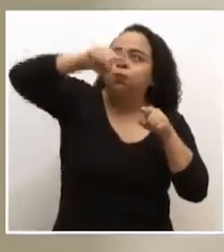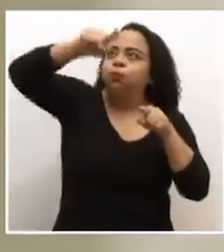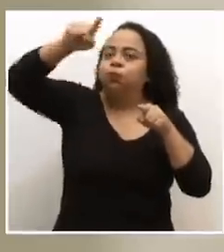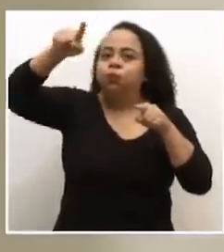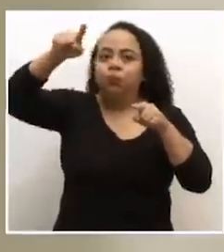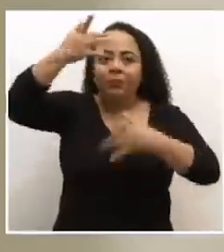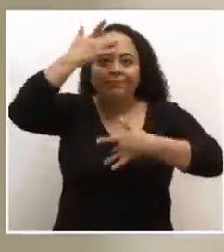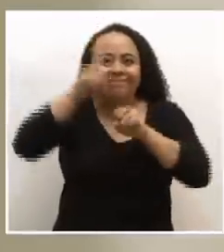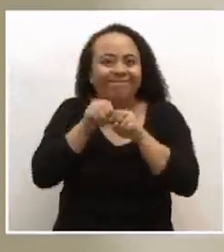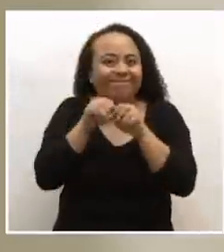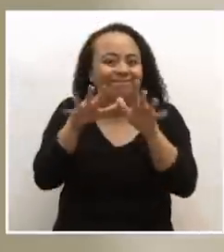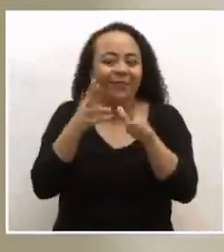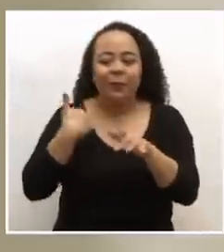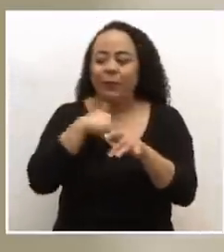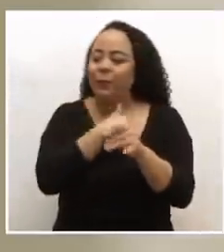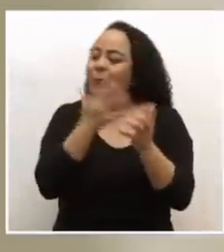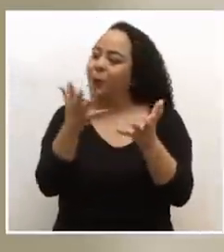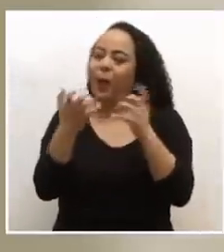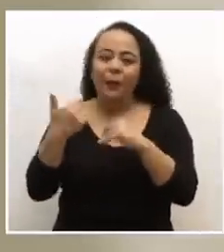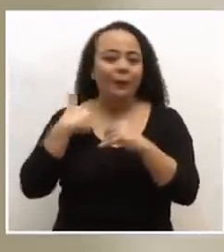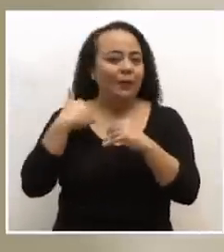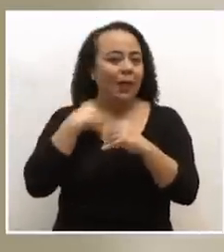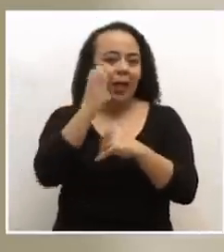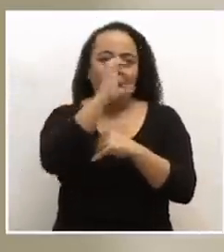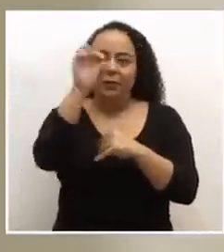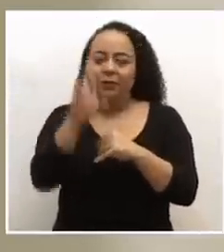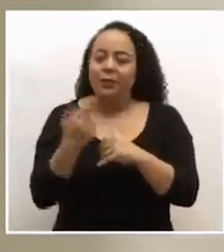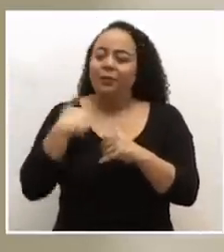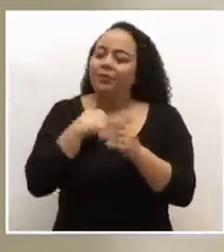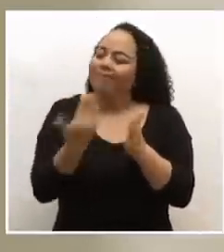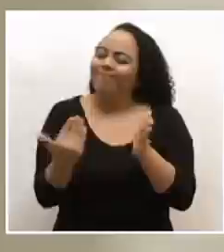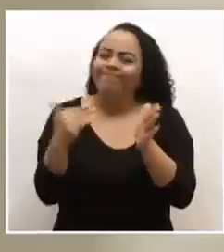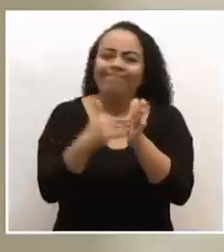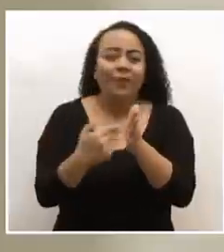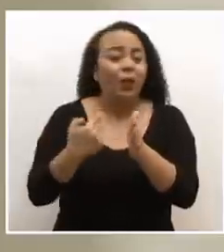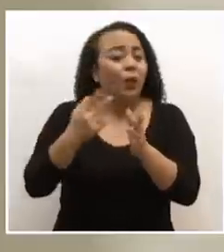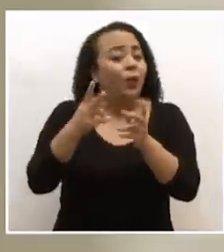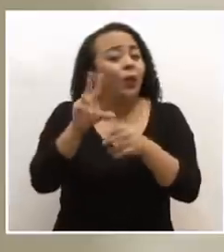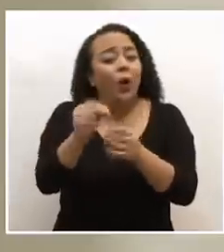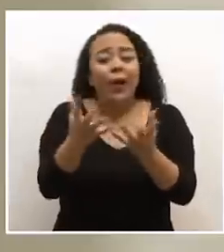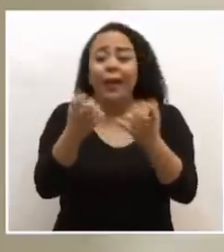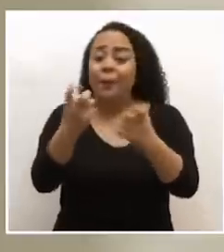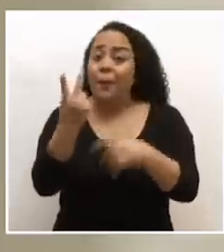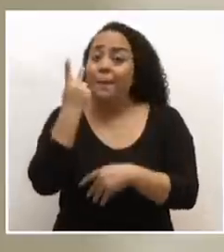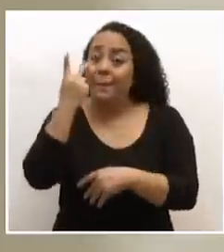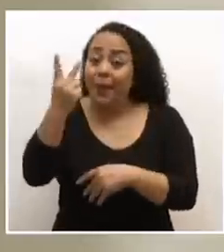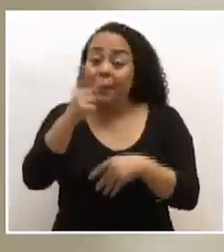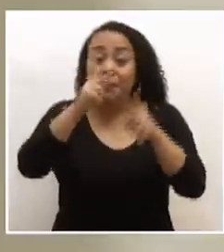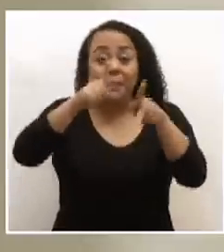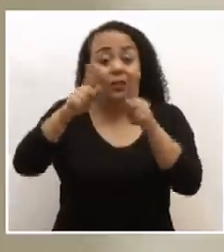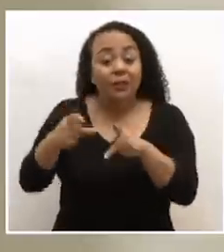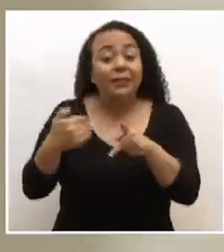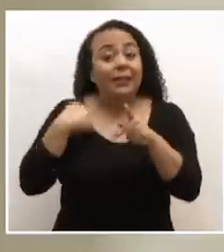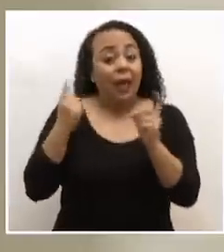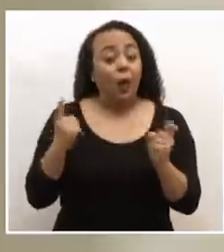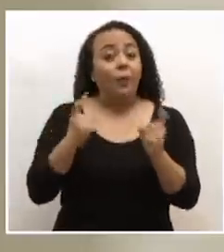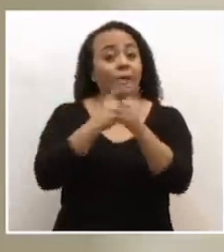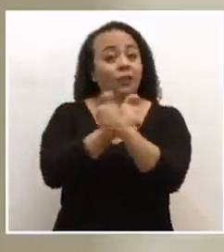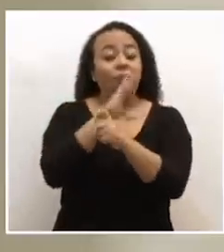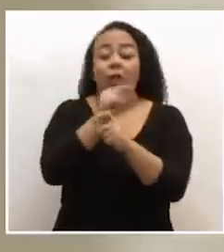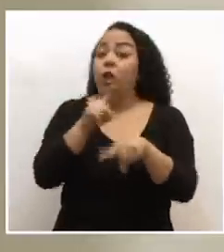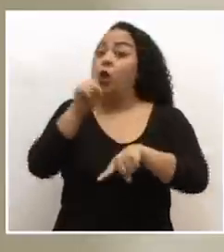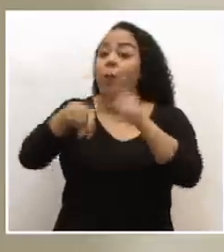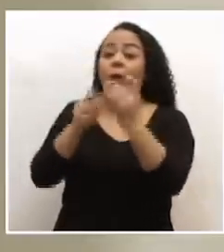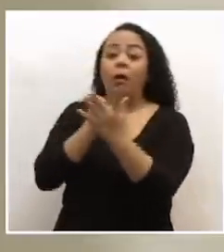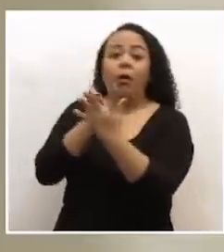que no queremos tener en nuestro país. Insistimos, no queremos ver personas que tengan complicaciones, que no puedan